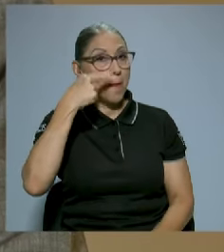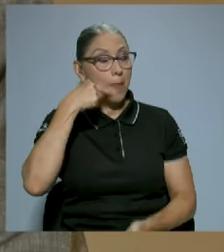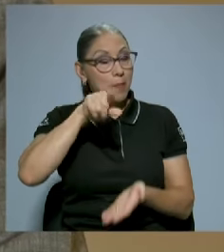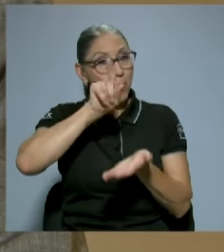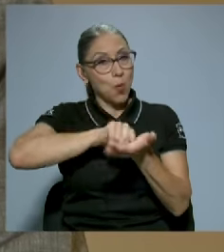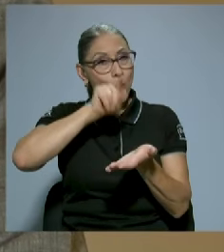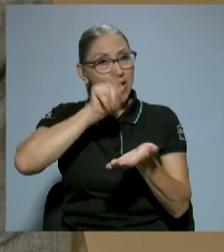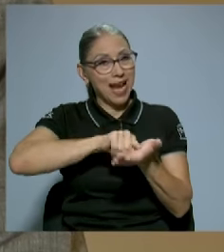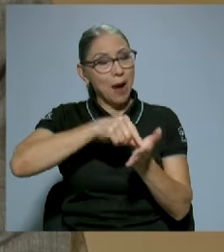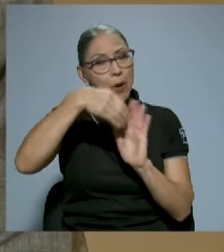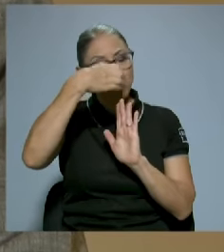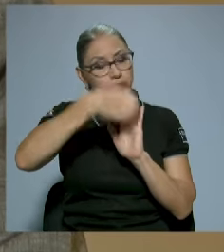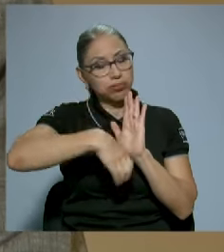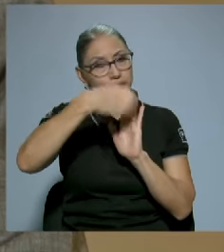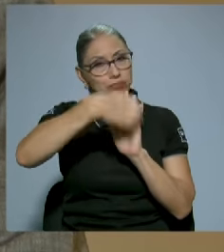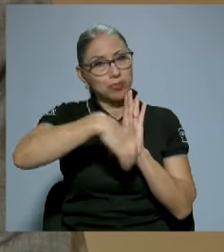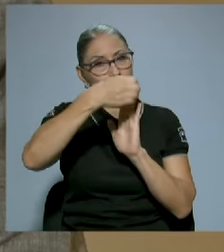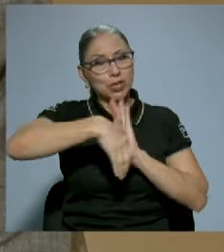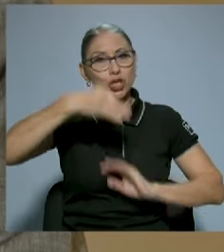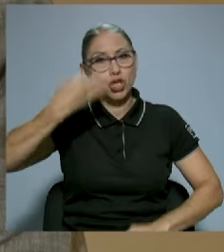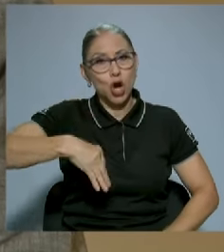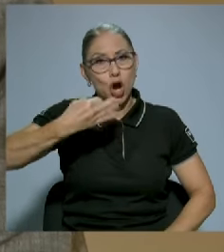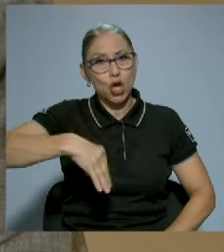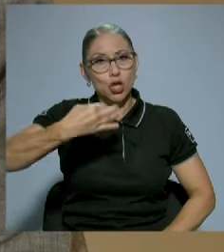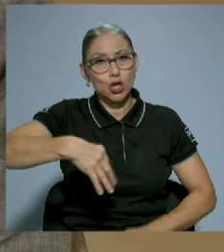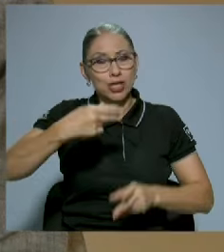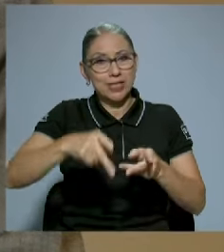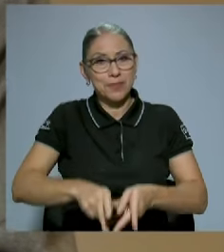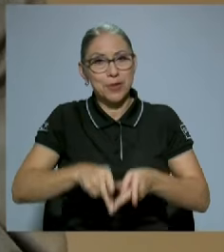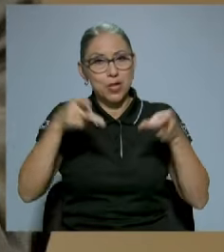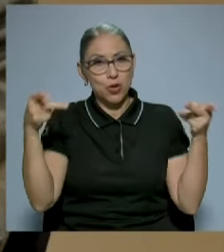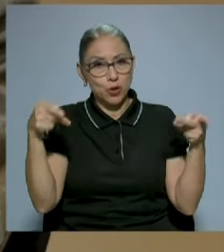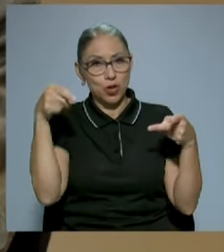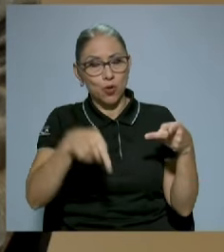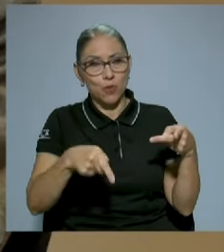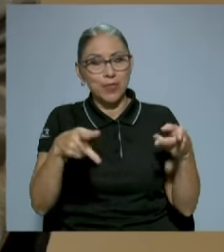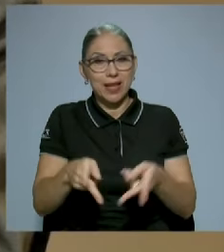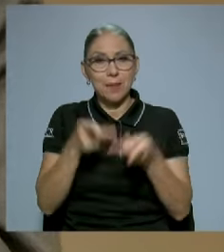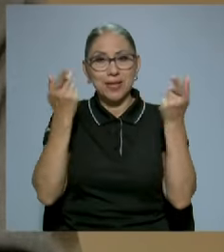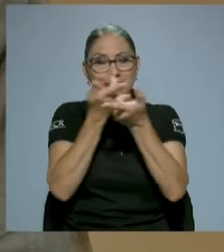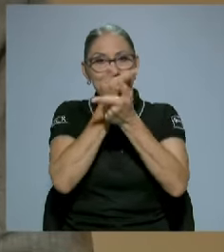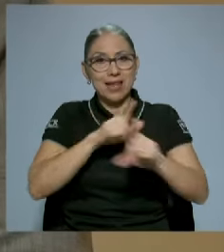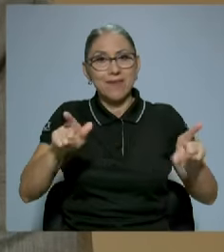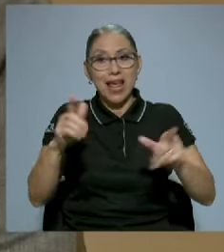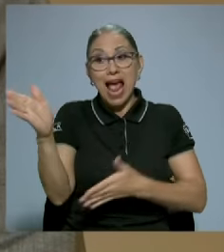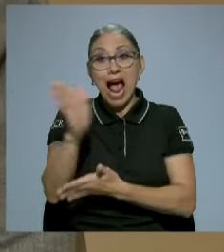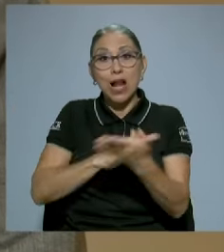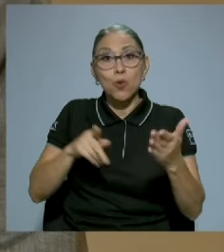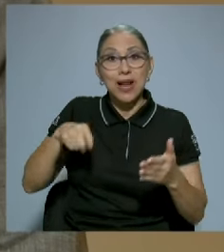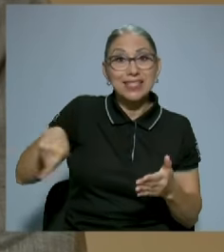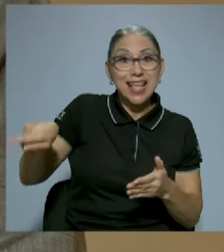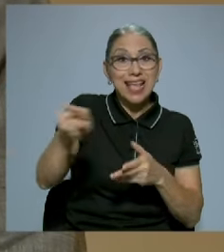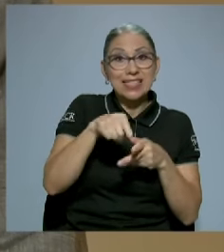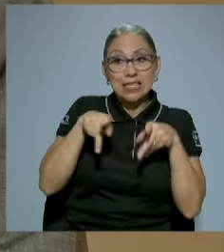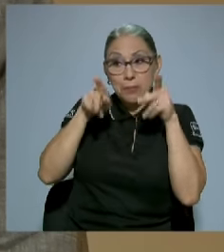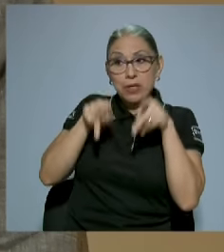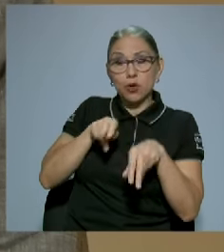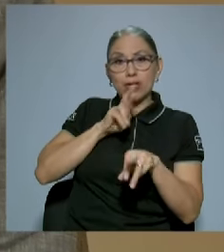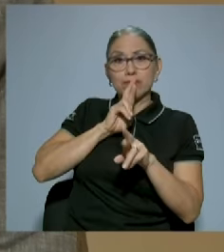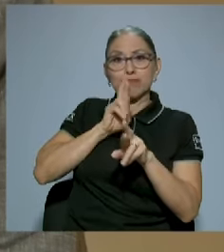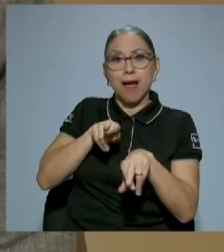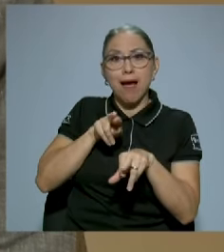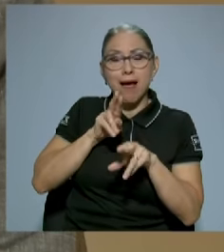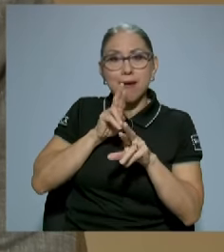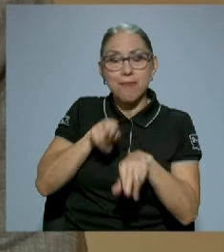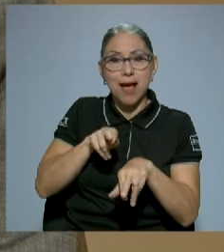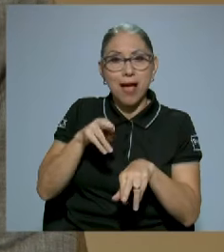columnas diariamente, algunas de ellas recibían réplicas porque habían